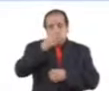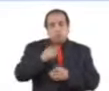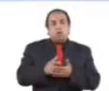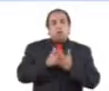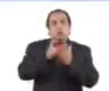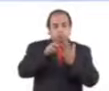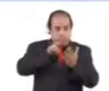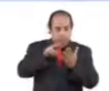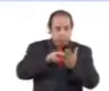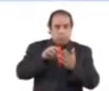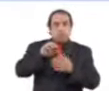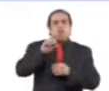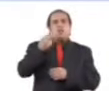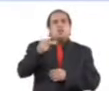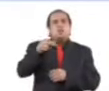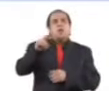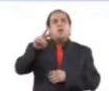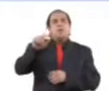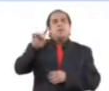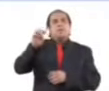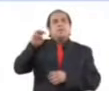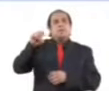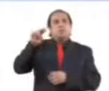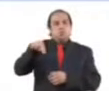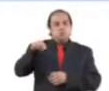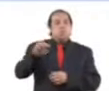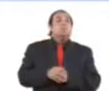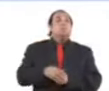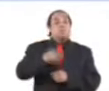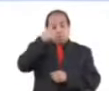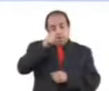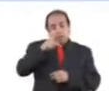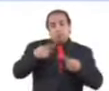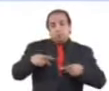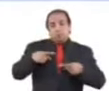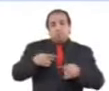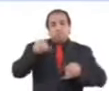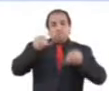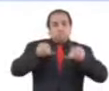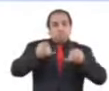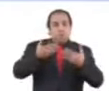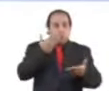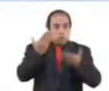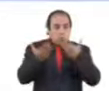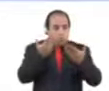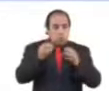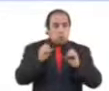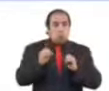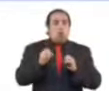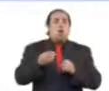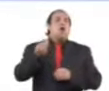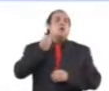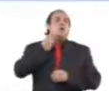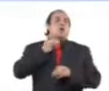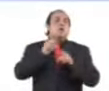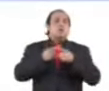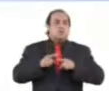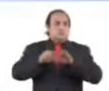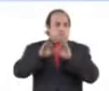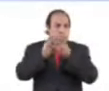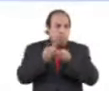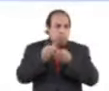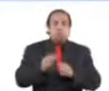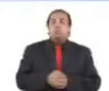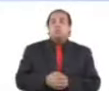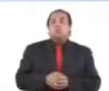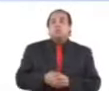bademecum para las personas juzgadoras, estudiantes y juristas de toda condición. Su propósito